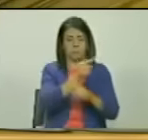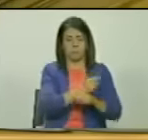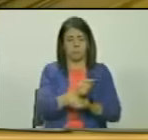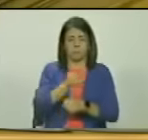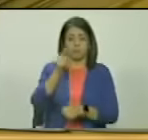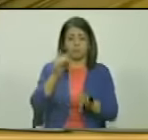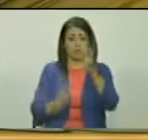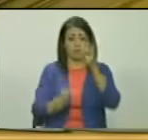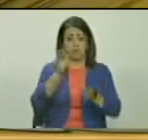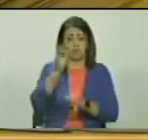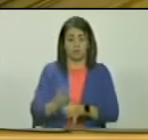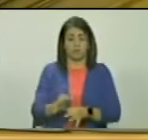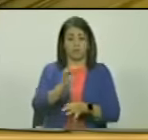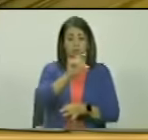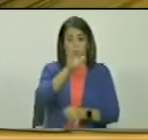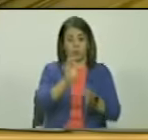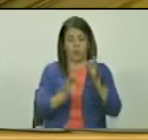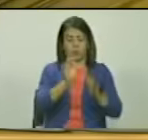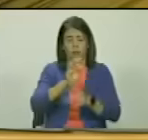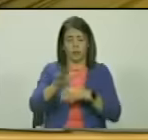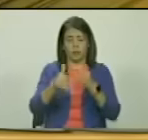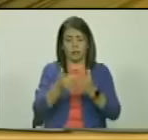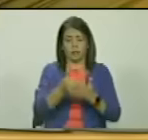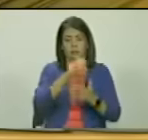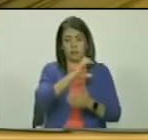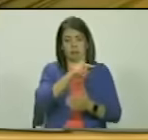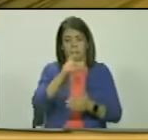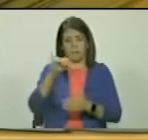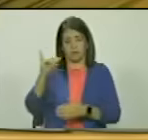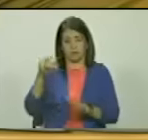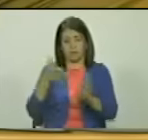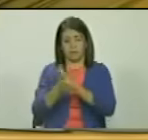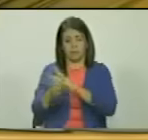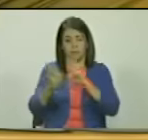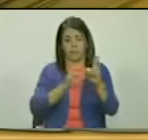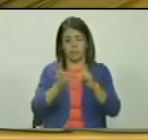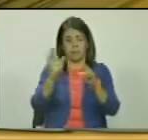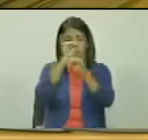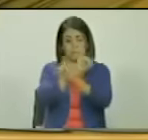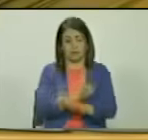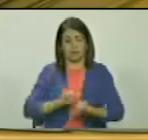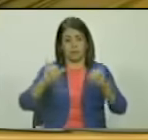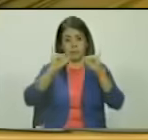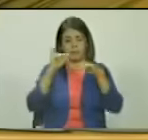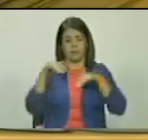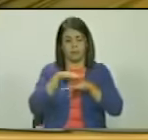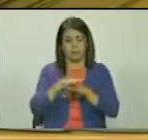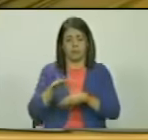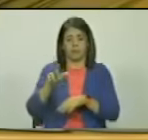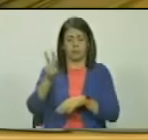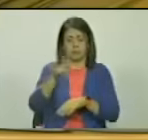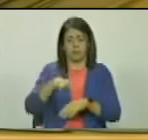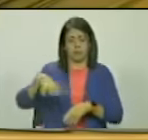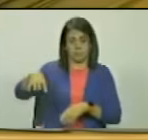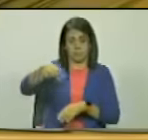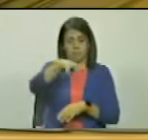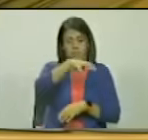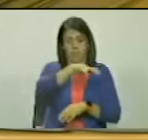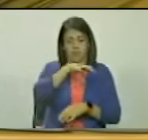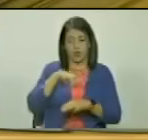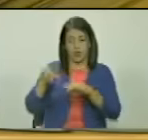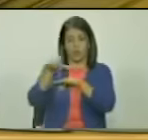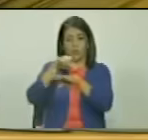jurisdicción de la corte internacional de justicia los asuntos relacionados con su independencia e integridad territorial el